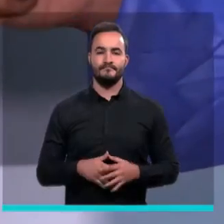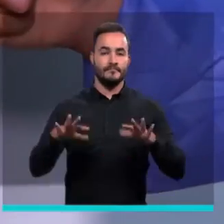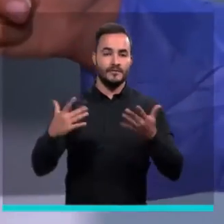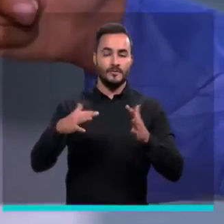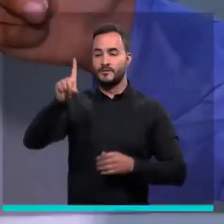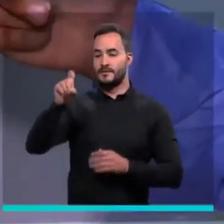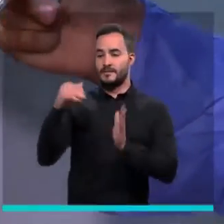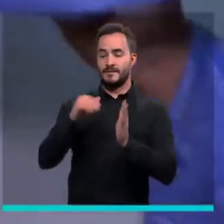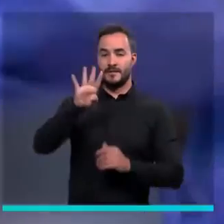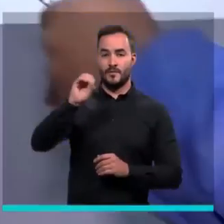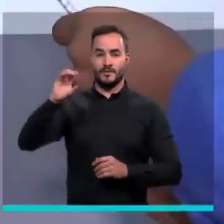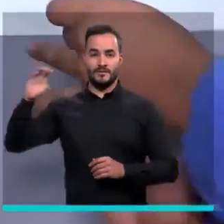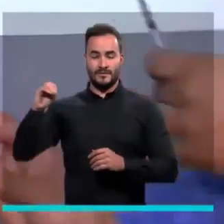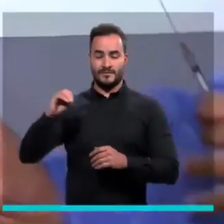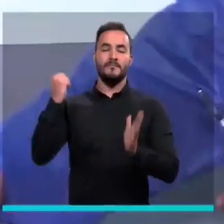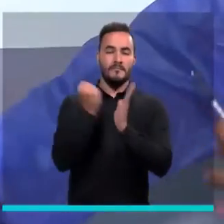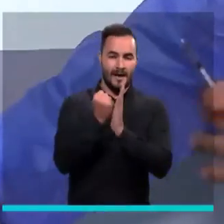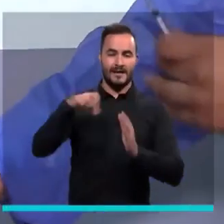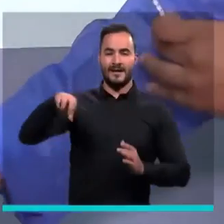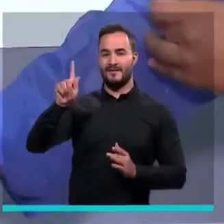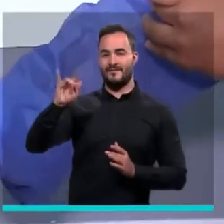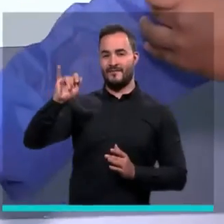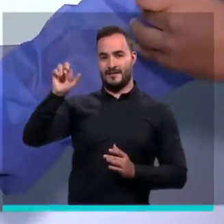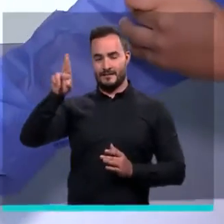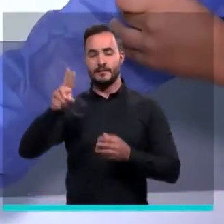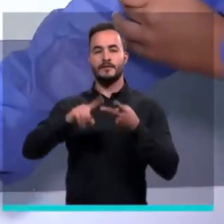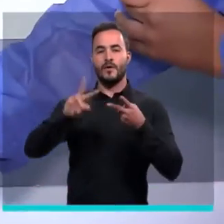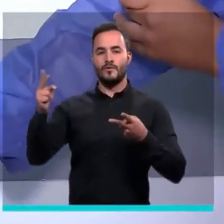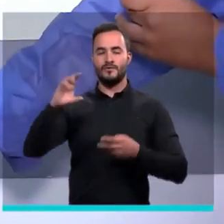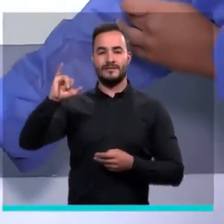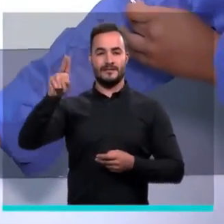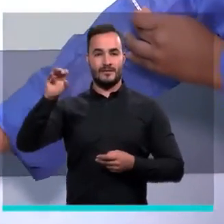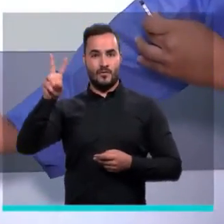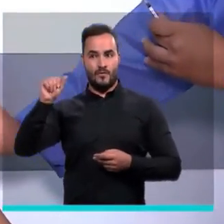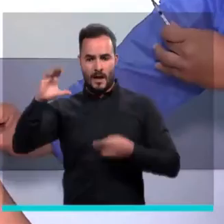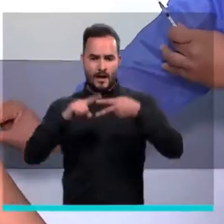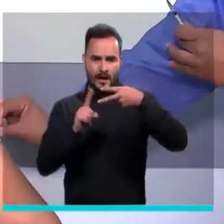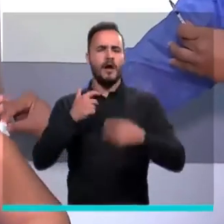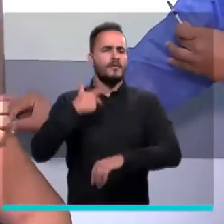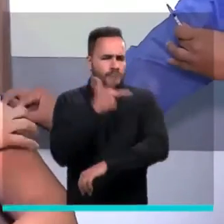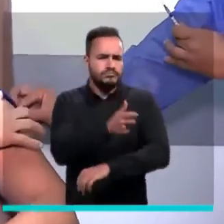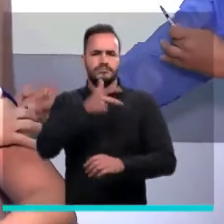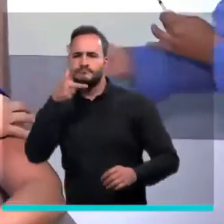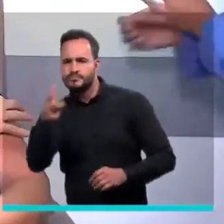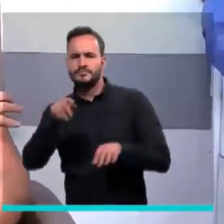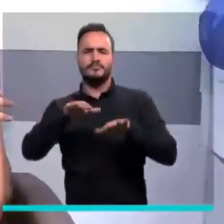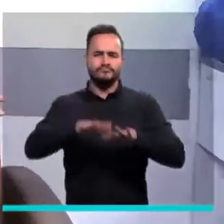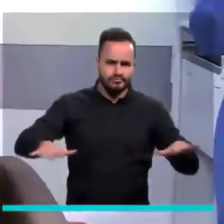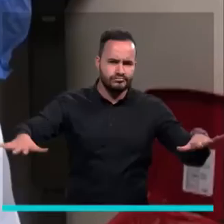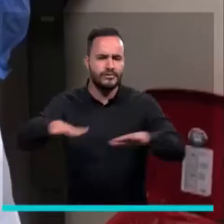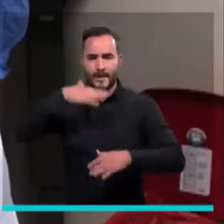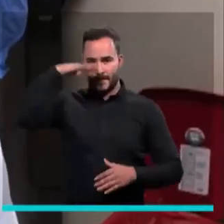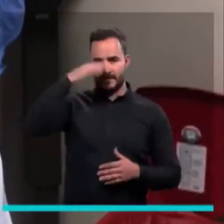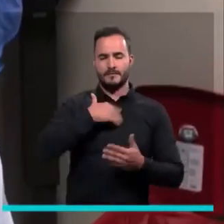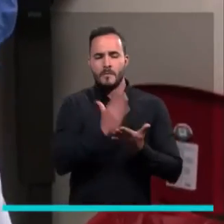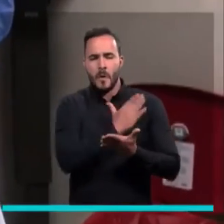Más de 6.400 dosis de las vacunas Pfizer y Sinovac se aplicaron durante los primeros nueve días del proceso de vacunación en la